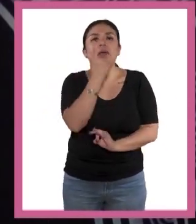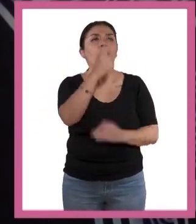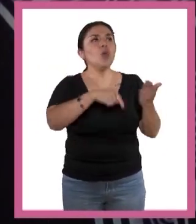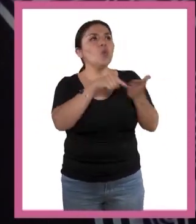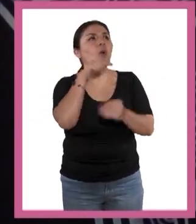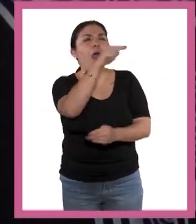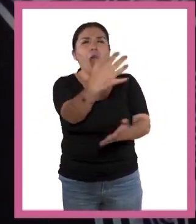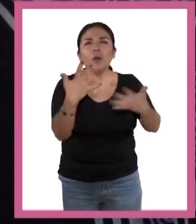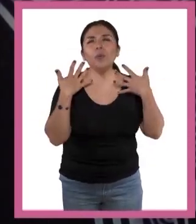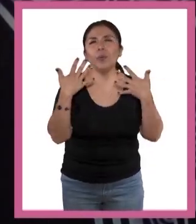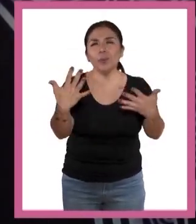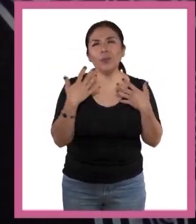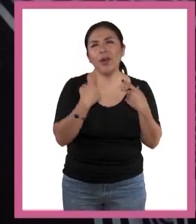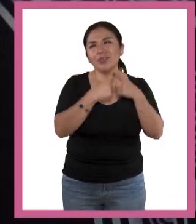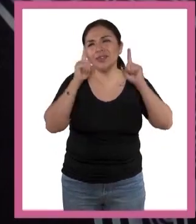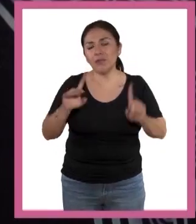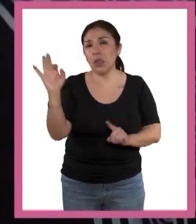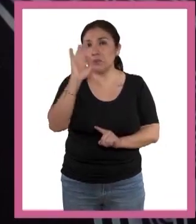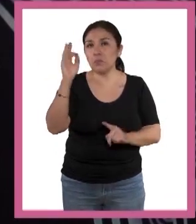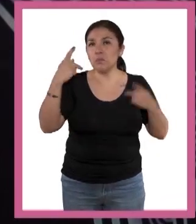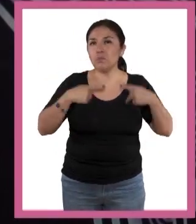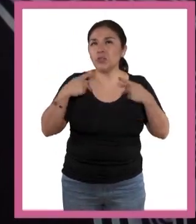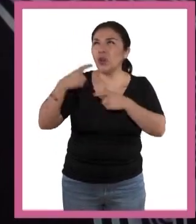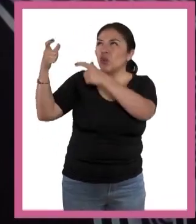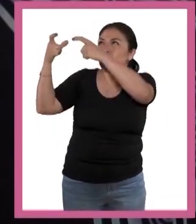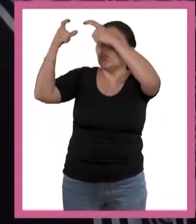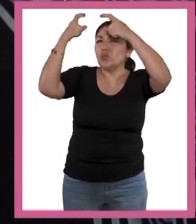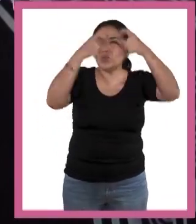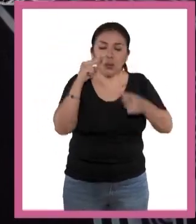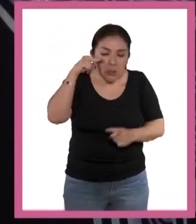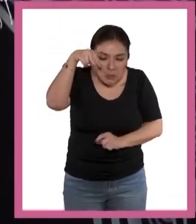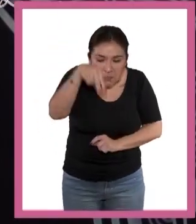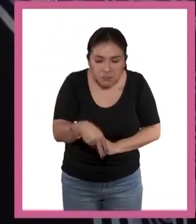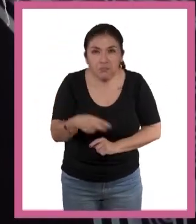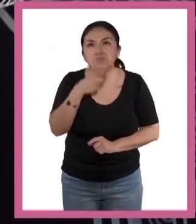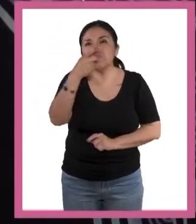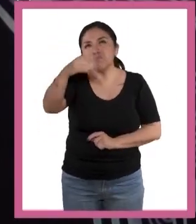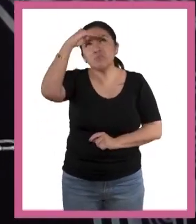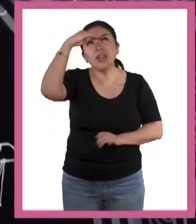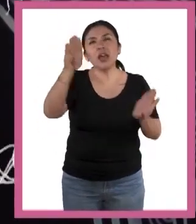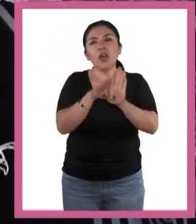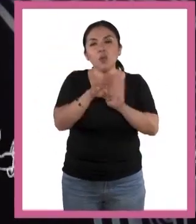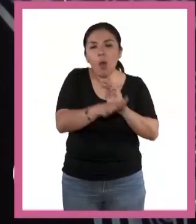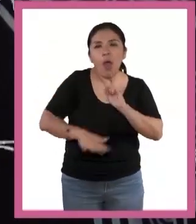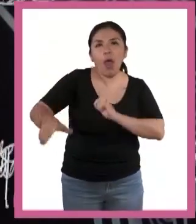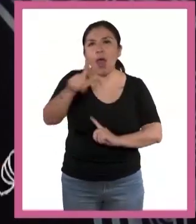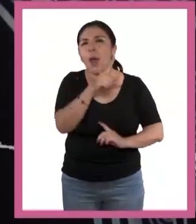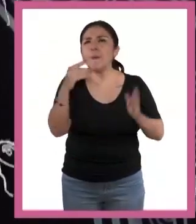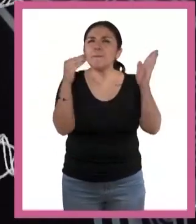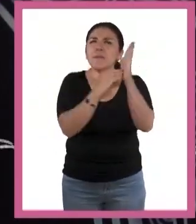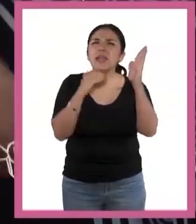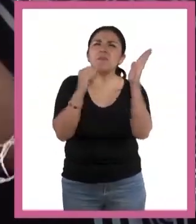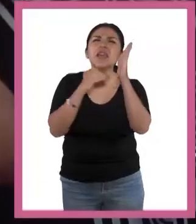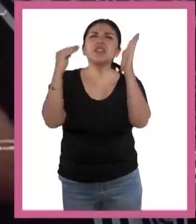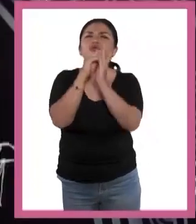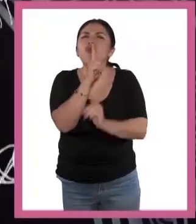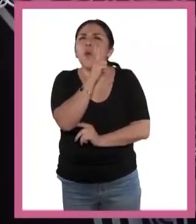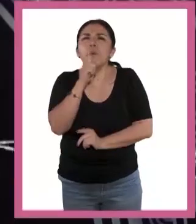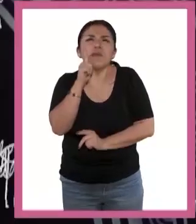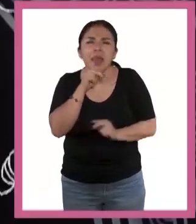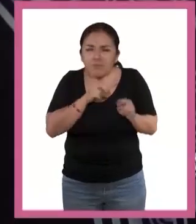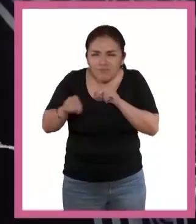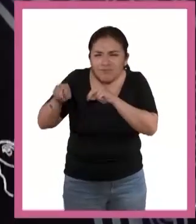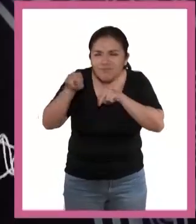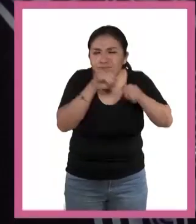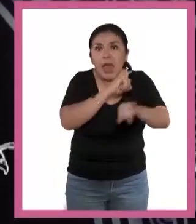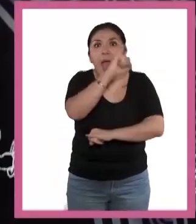que viven en zonas tropicales. Si un extraterrestre nos viera desde el espacio, diría que somos como miles de millones de hormiguitas que nunca